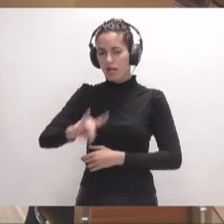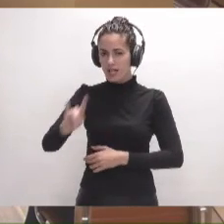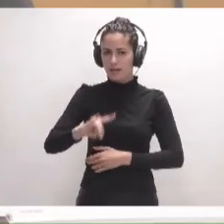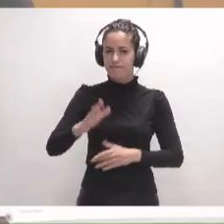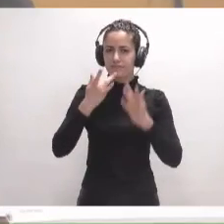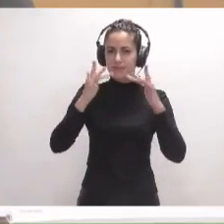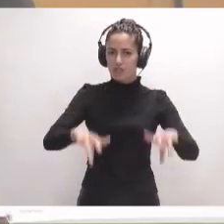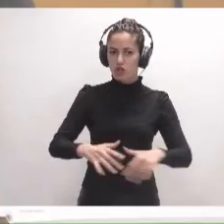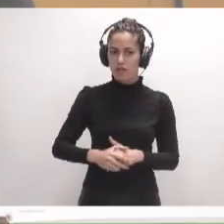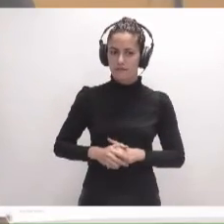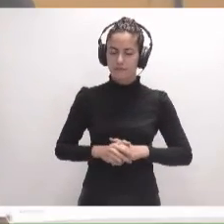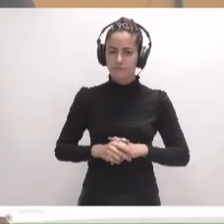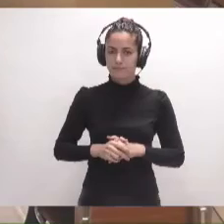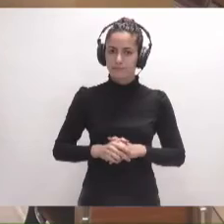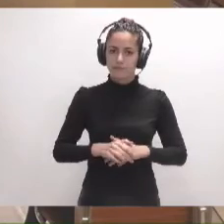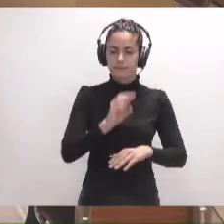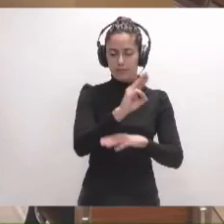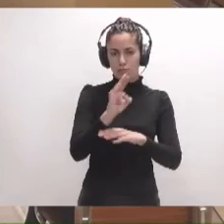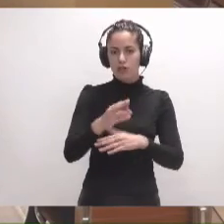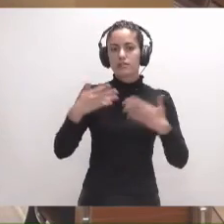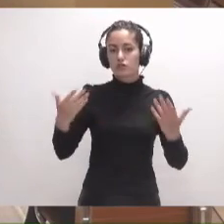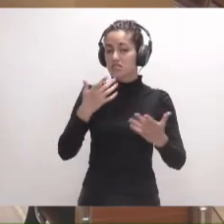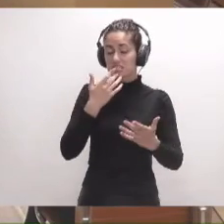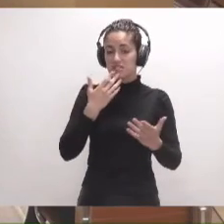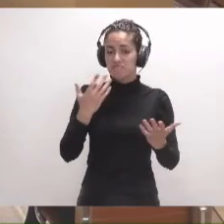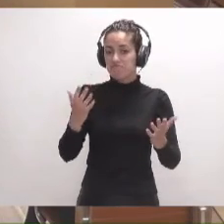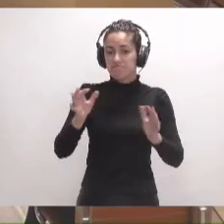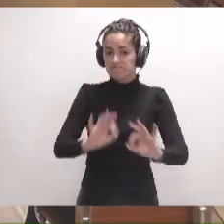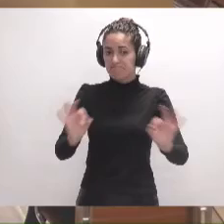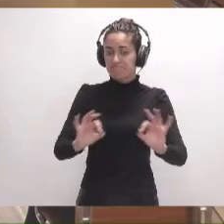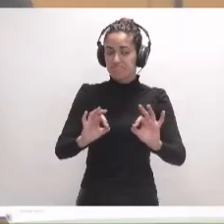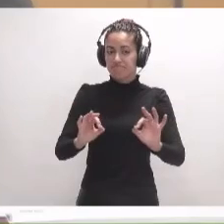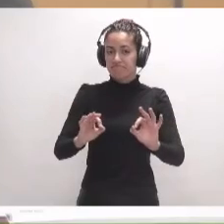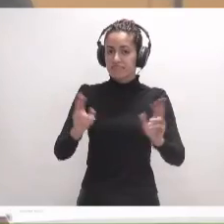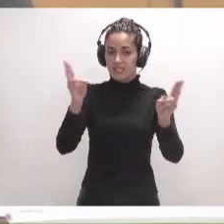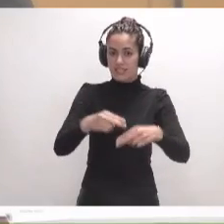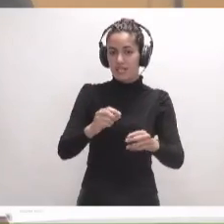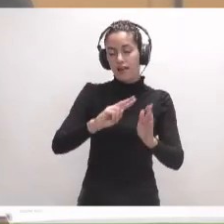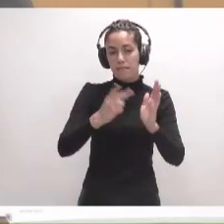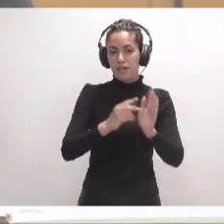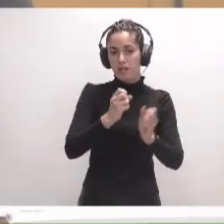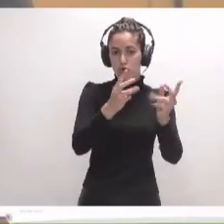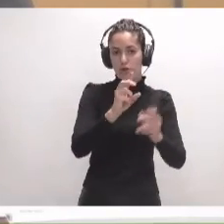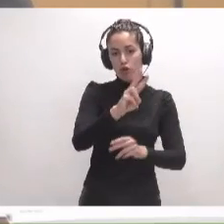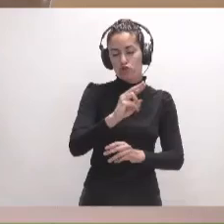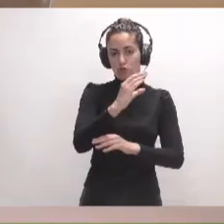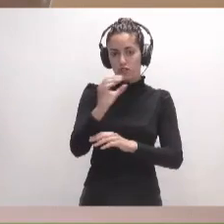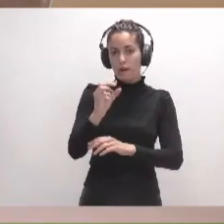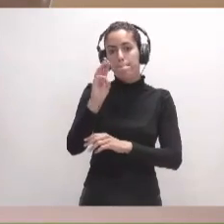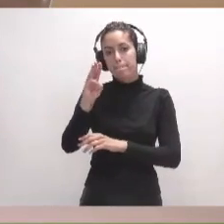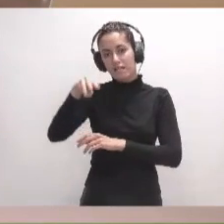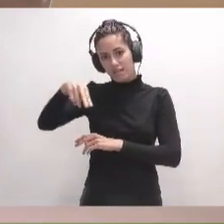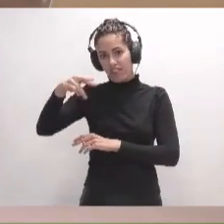abstenciones. El Partido Popular. Por tanto, si nadie disiente, queda rechazada la enmienda número dos del grupo Coalición Canaria